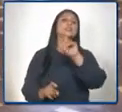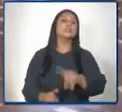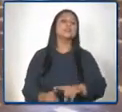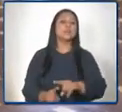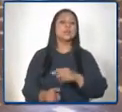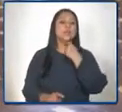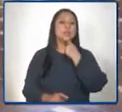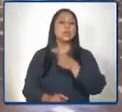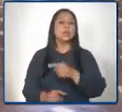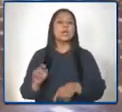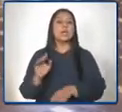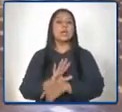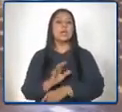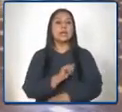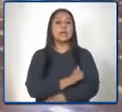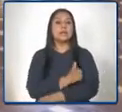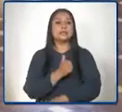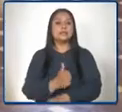cahuex cahuex de canal antigua